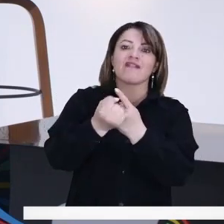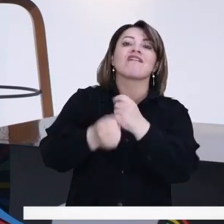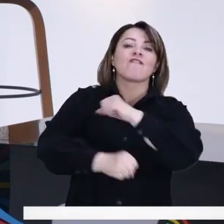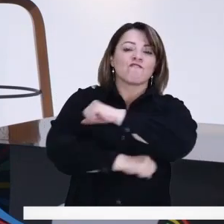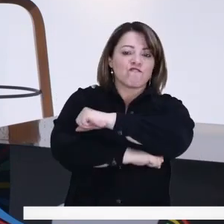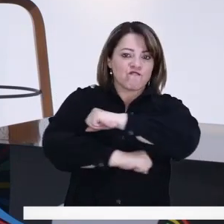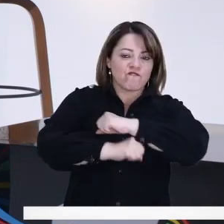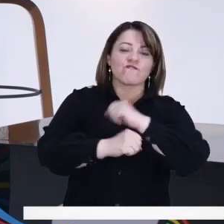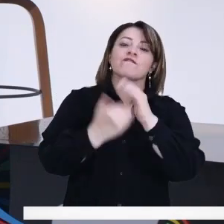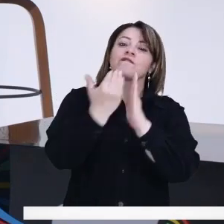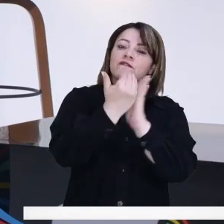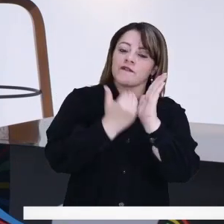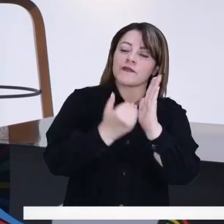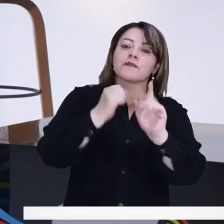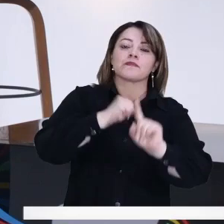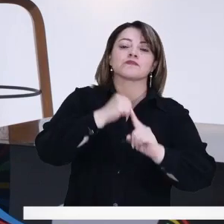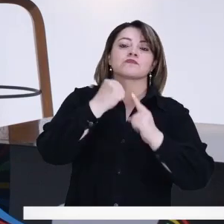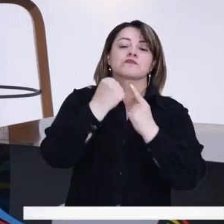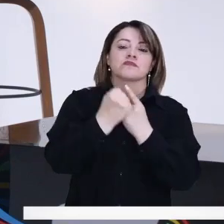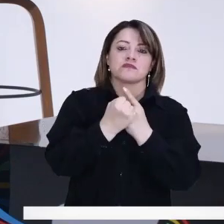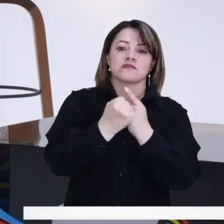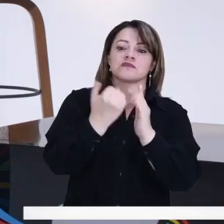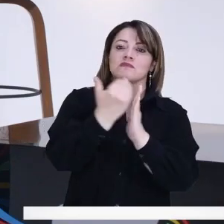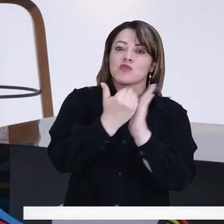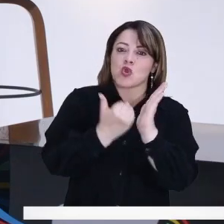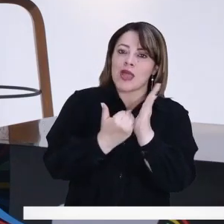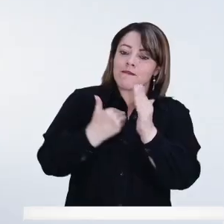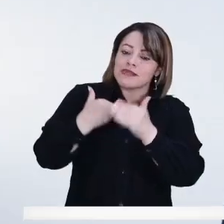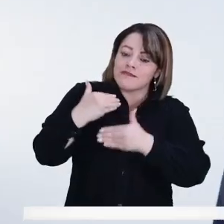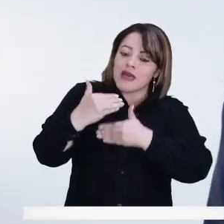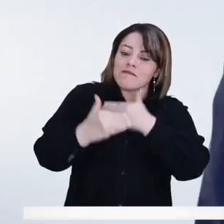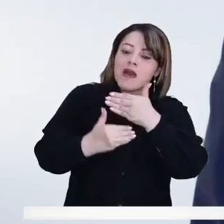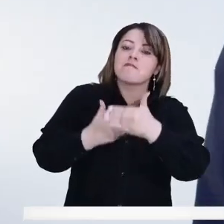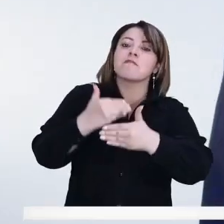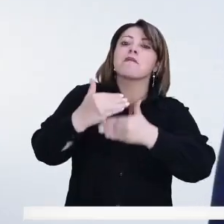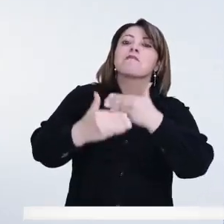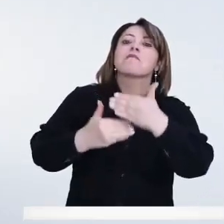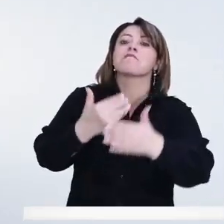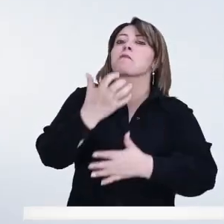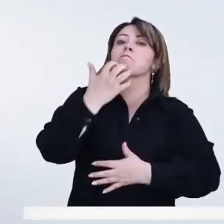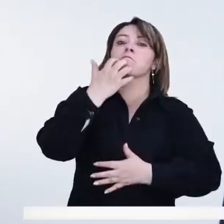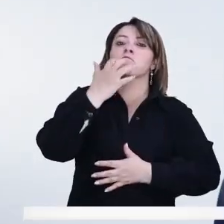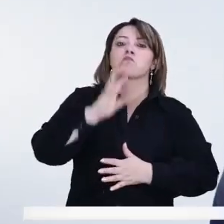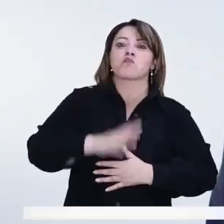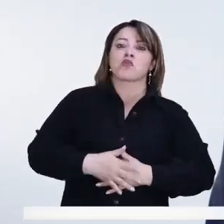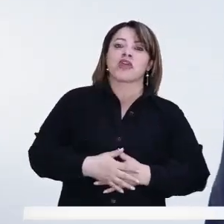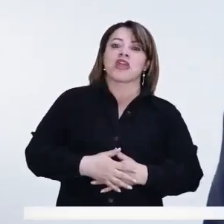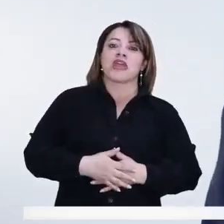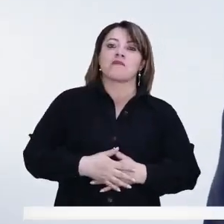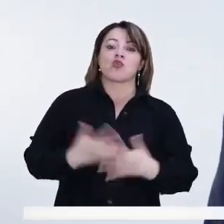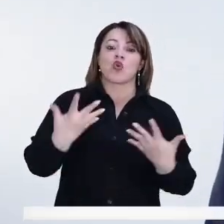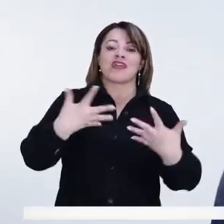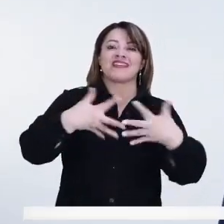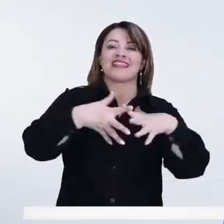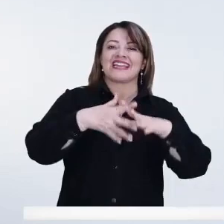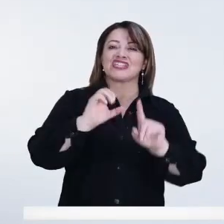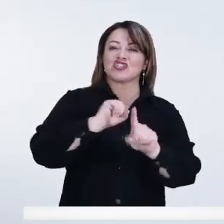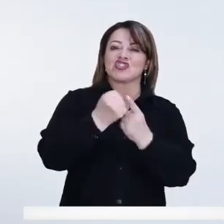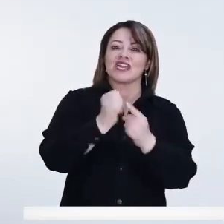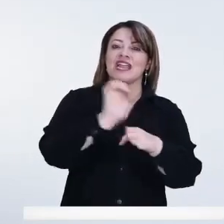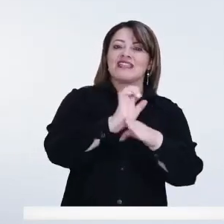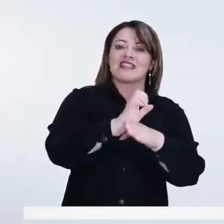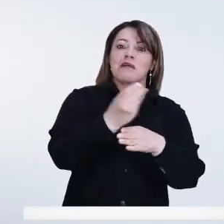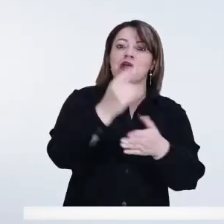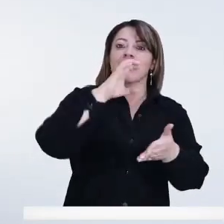en fortalecer los programas sociales, en que los programas sean progresivos, no regresivos. Por ejemplo, quitarle plata a integración